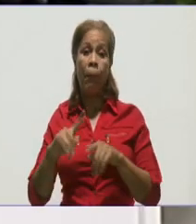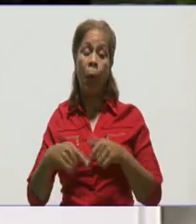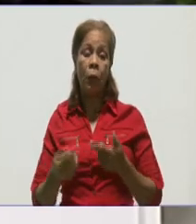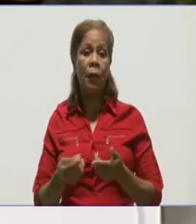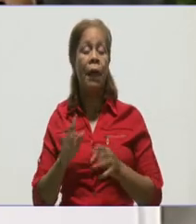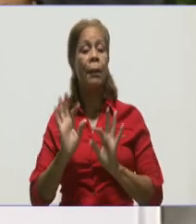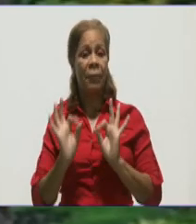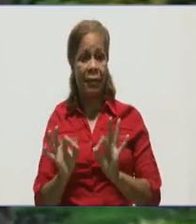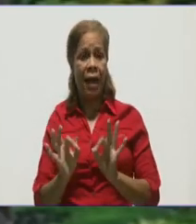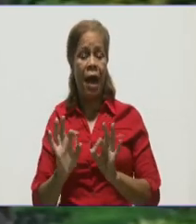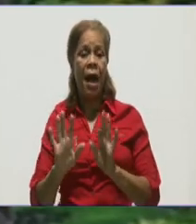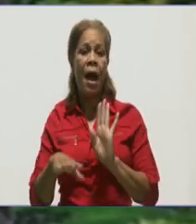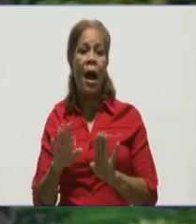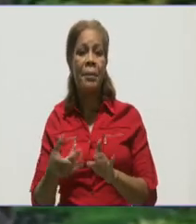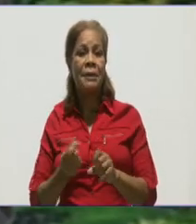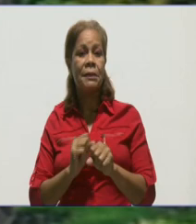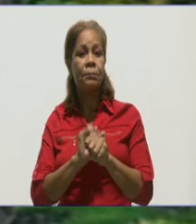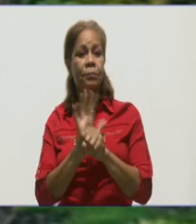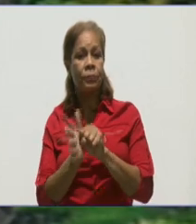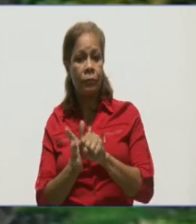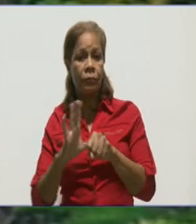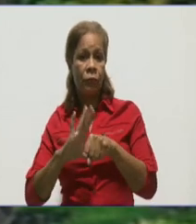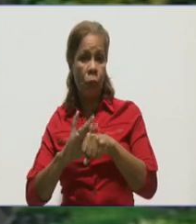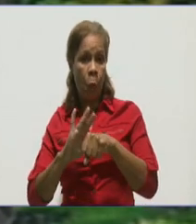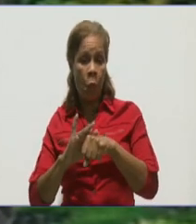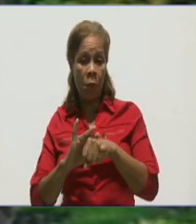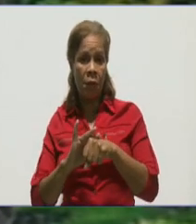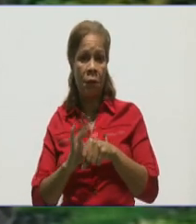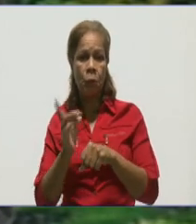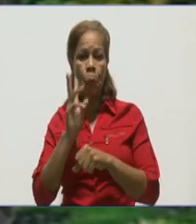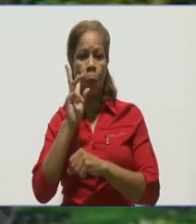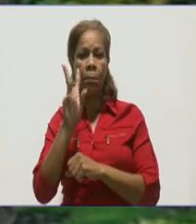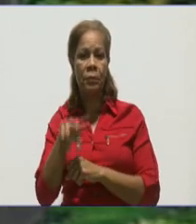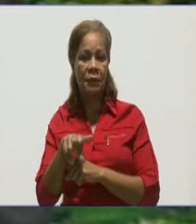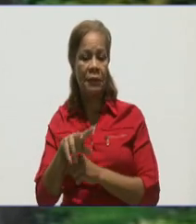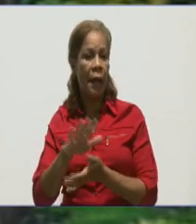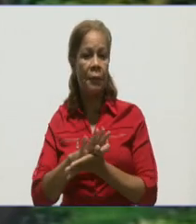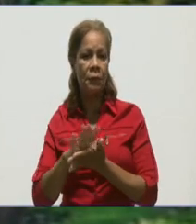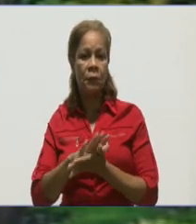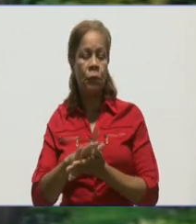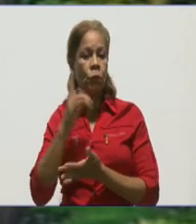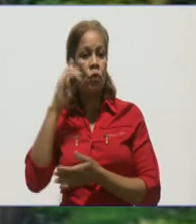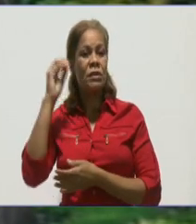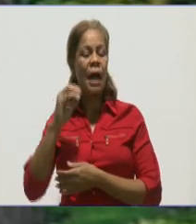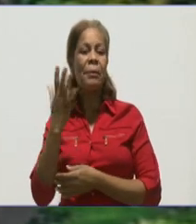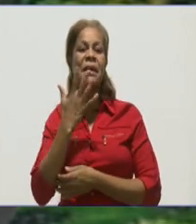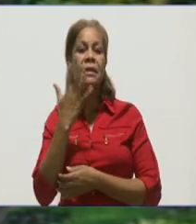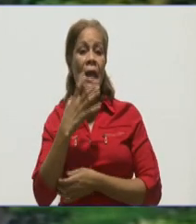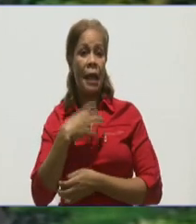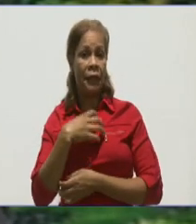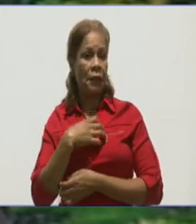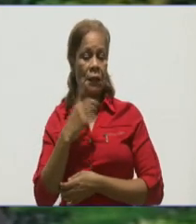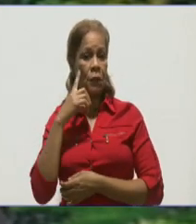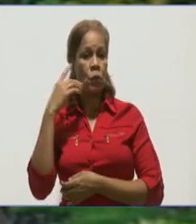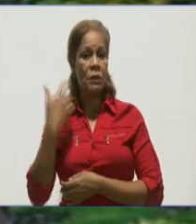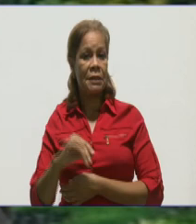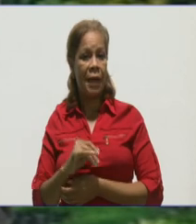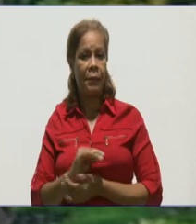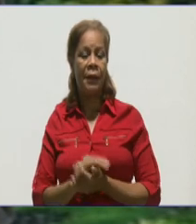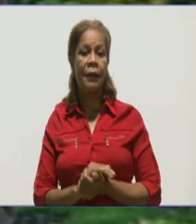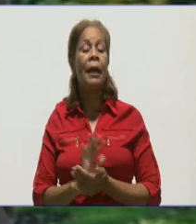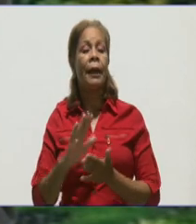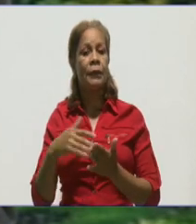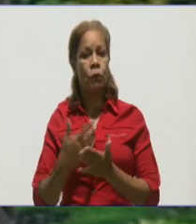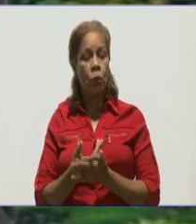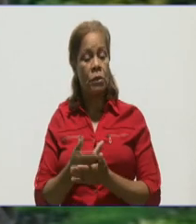Incluso las cifras de asintomáticos cada día es mayor y eso pone en riesgo más aún la salud